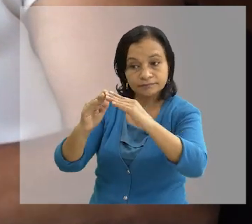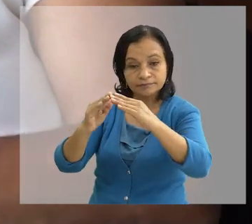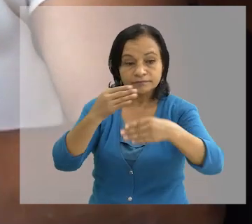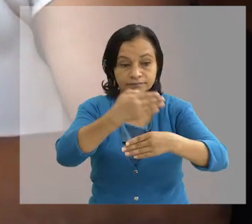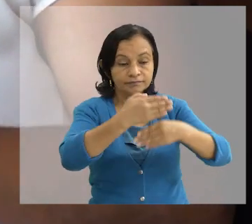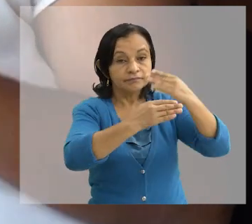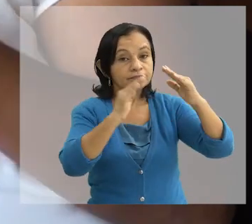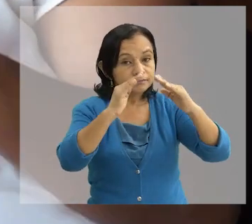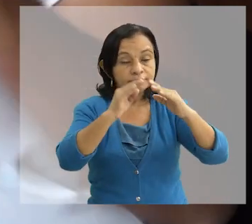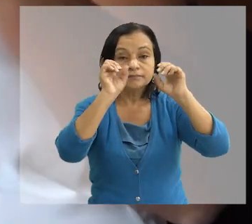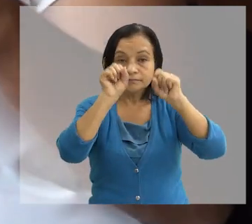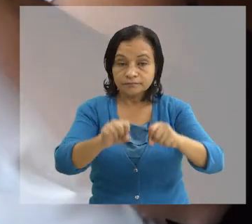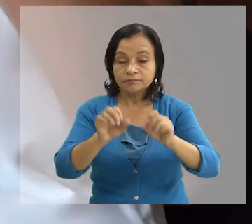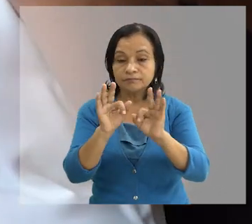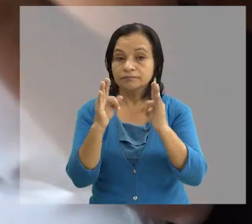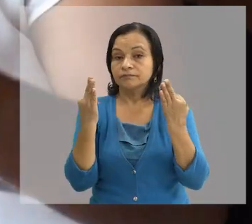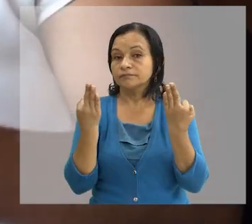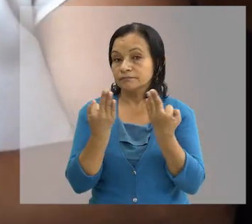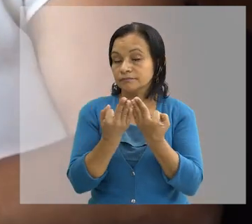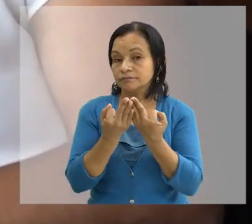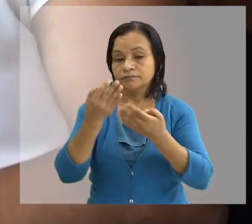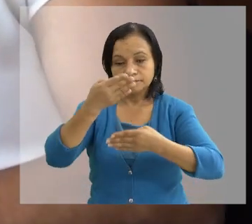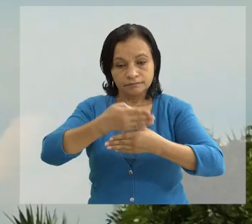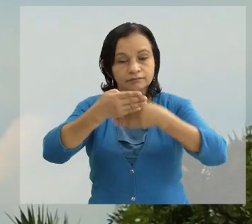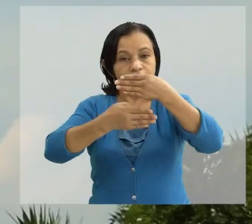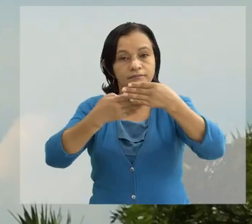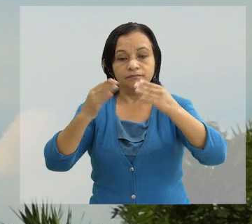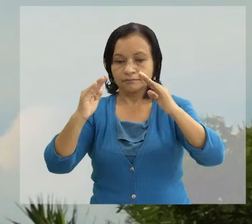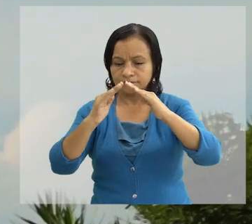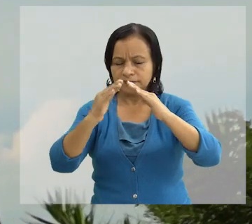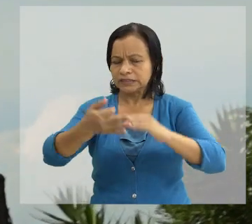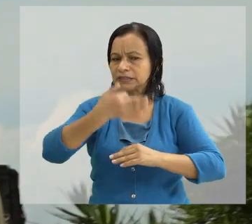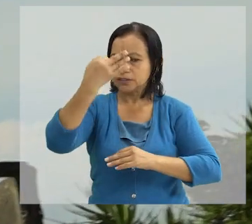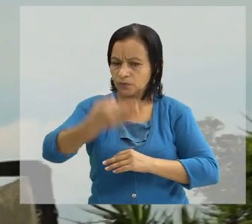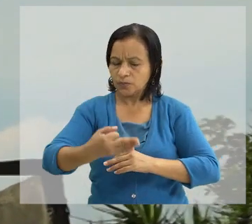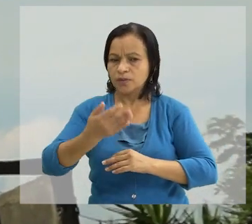gente pueda, nuestras familias puedan construir viviendas seguras